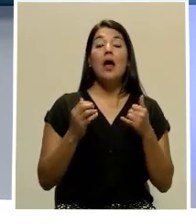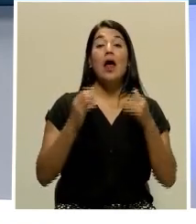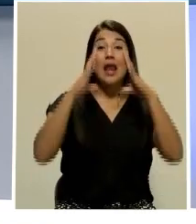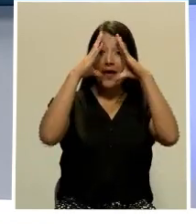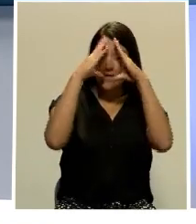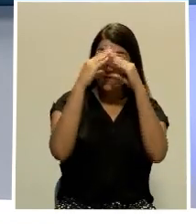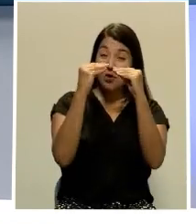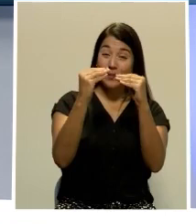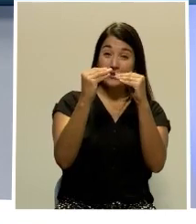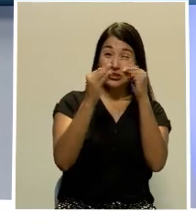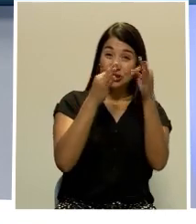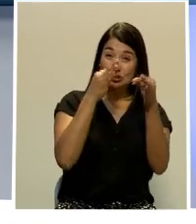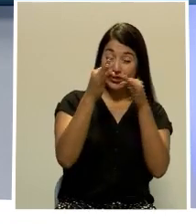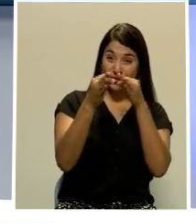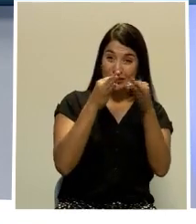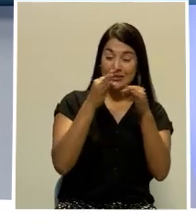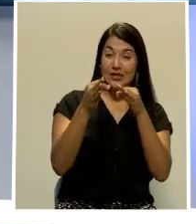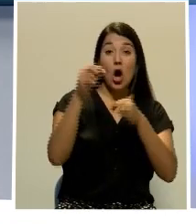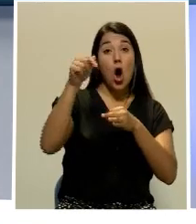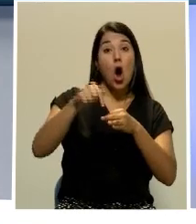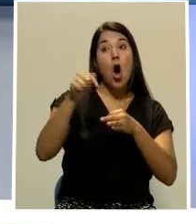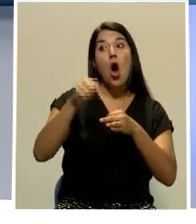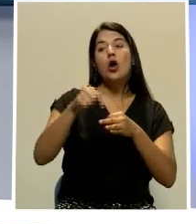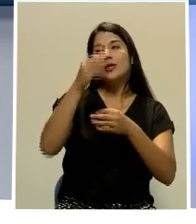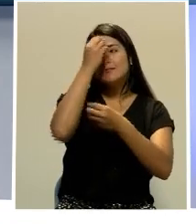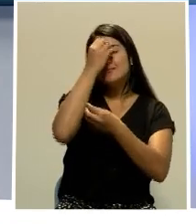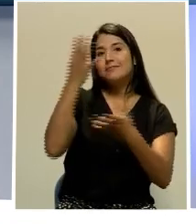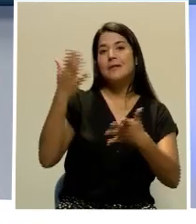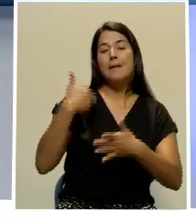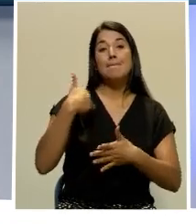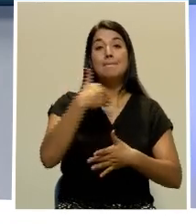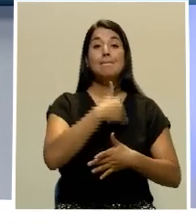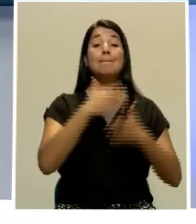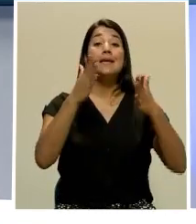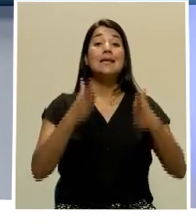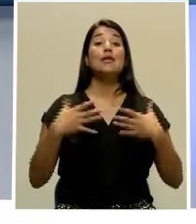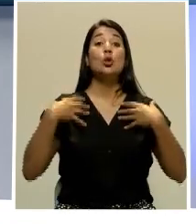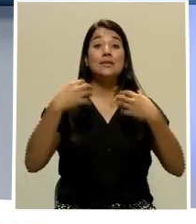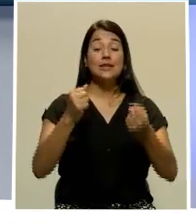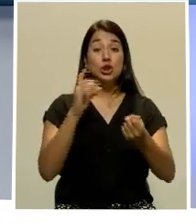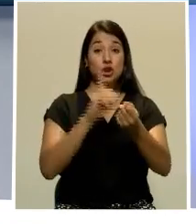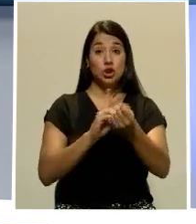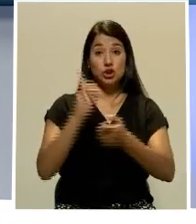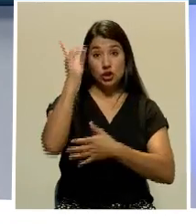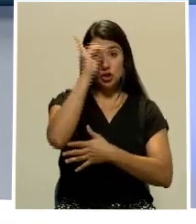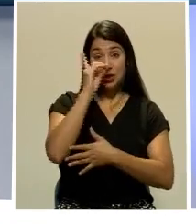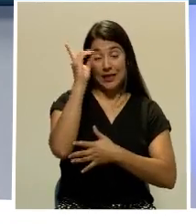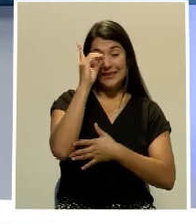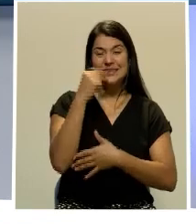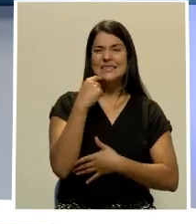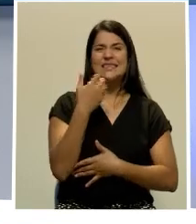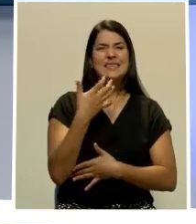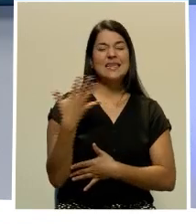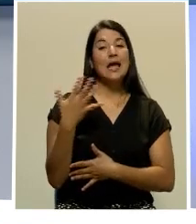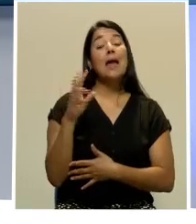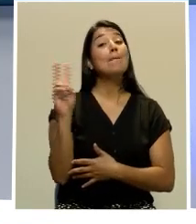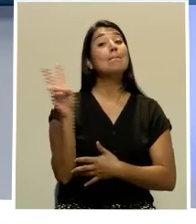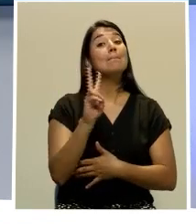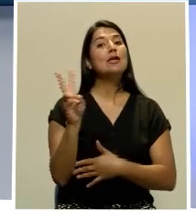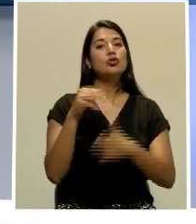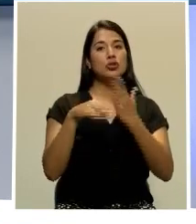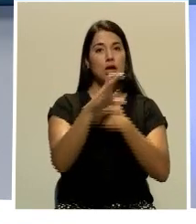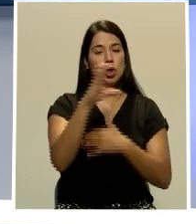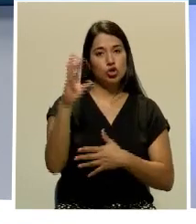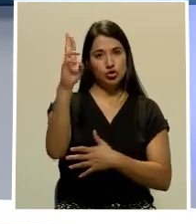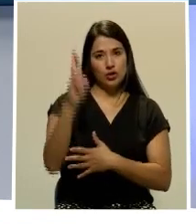de la información ofrecida hoy por el Ministro de Salud, Daniel Salas, revela que el virus en Costa